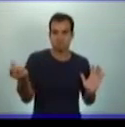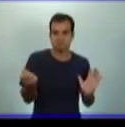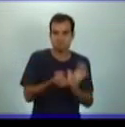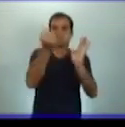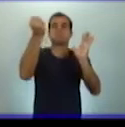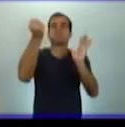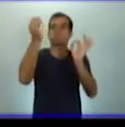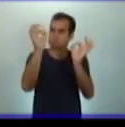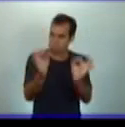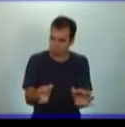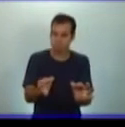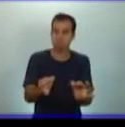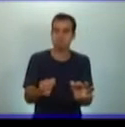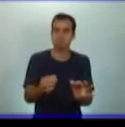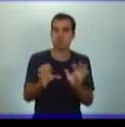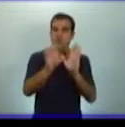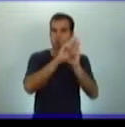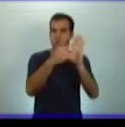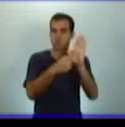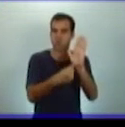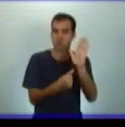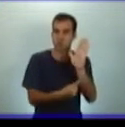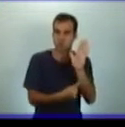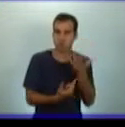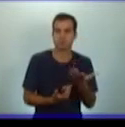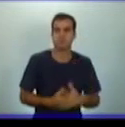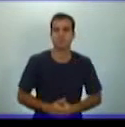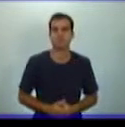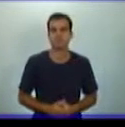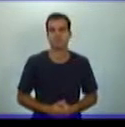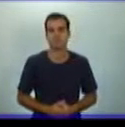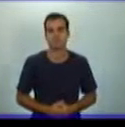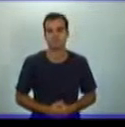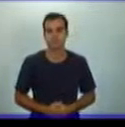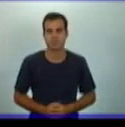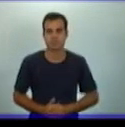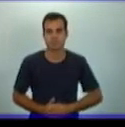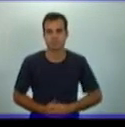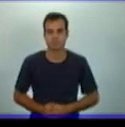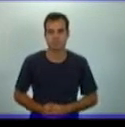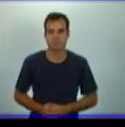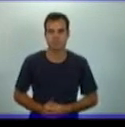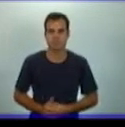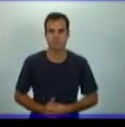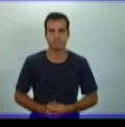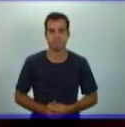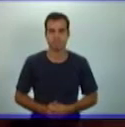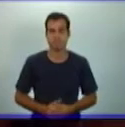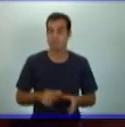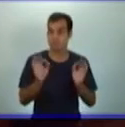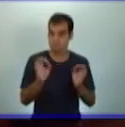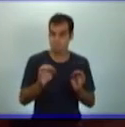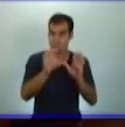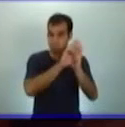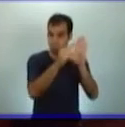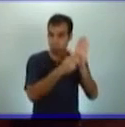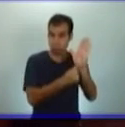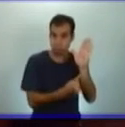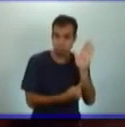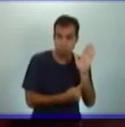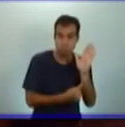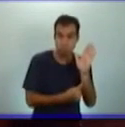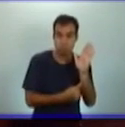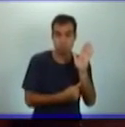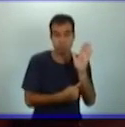con los que ejercieron el voto. Esta constitución, te